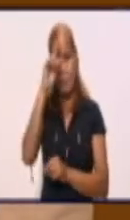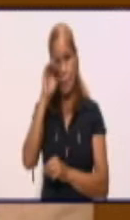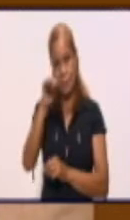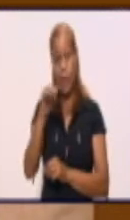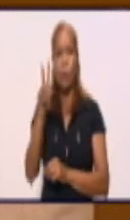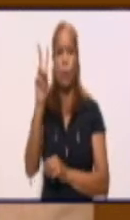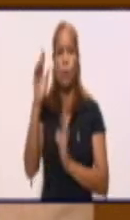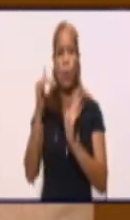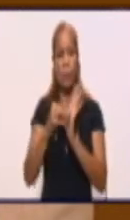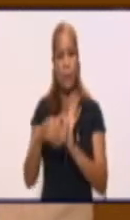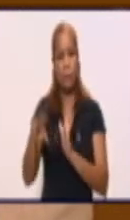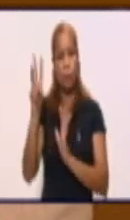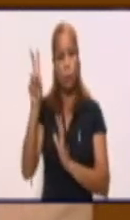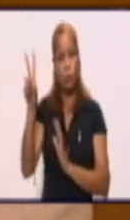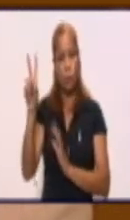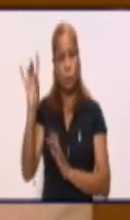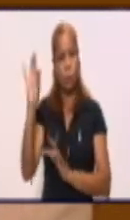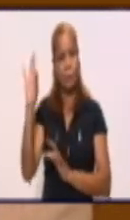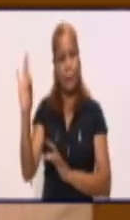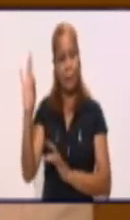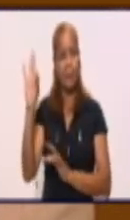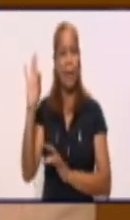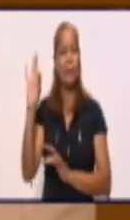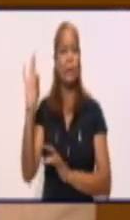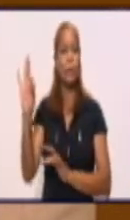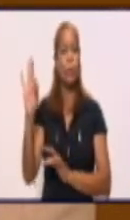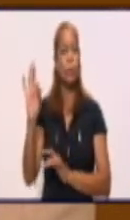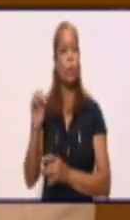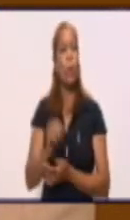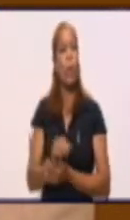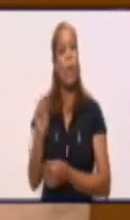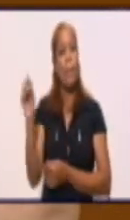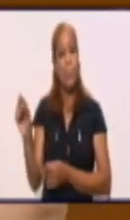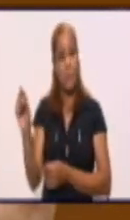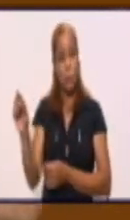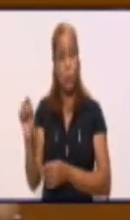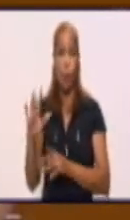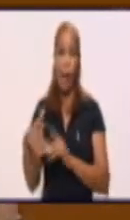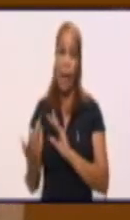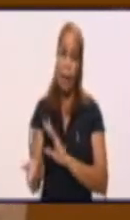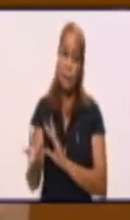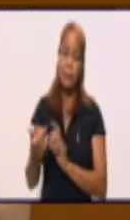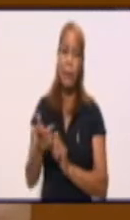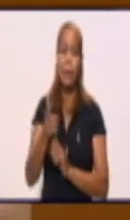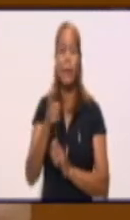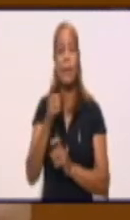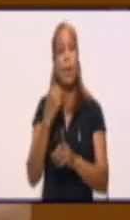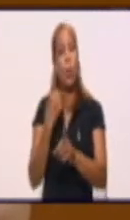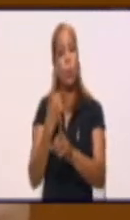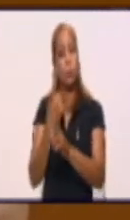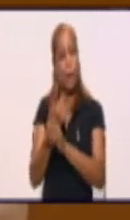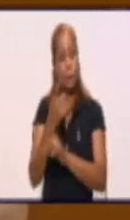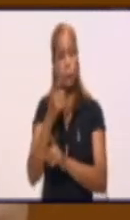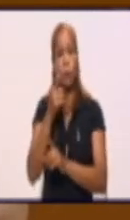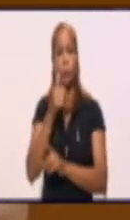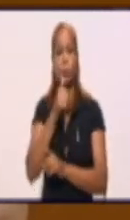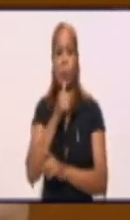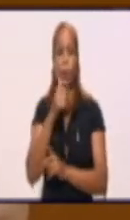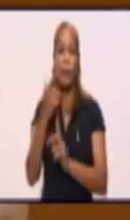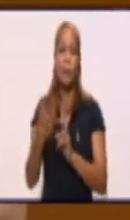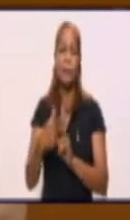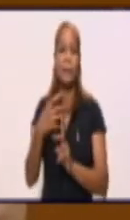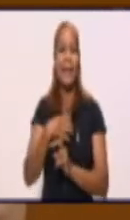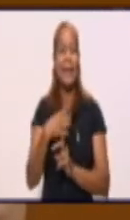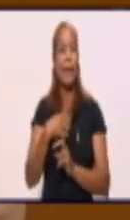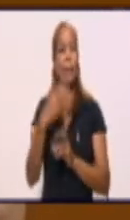2.238 personas entre sospechosos y confirmados y contactos. Tenemos la cifra